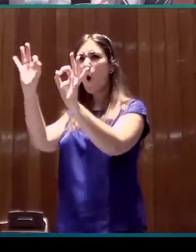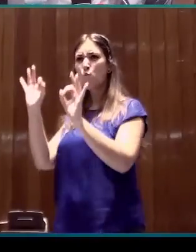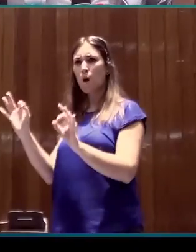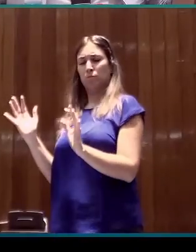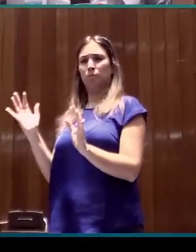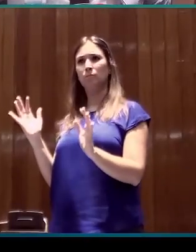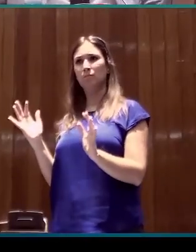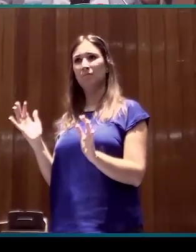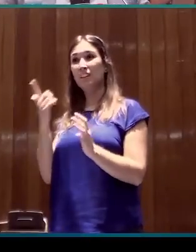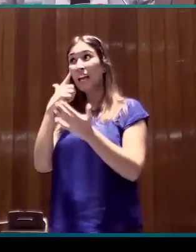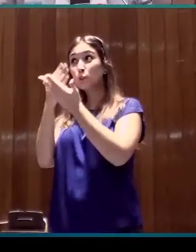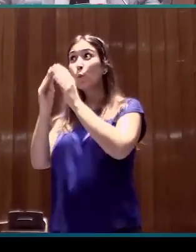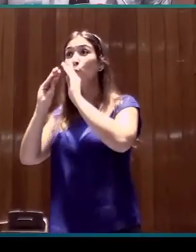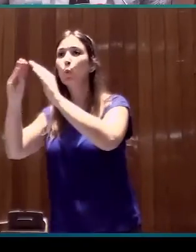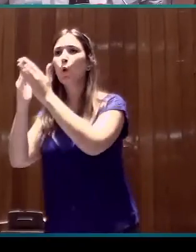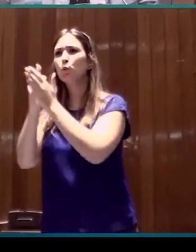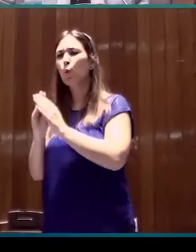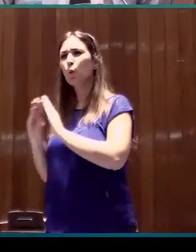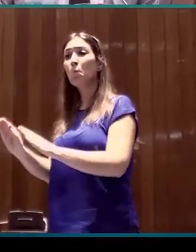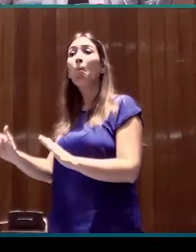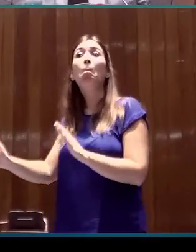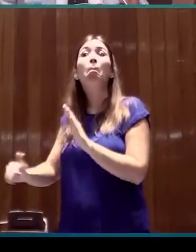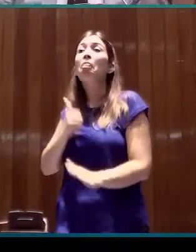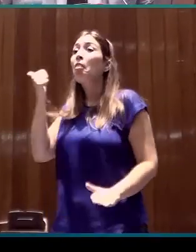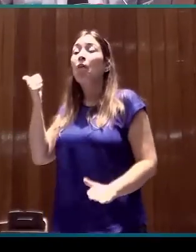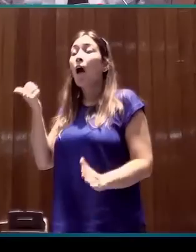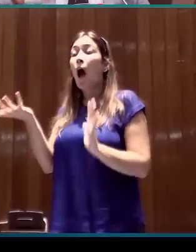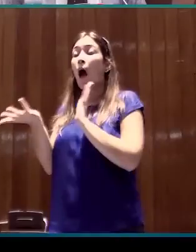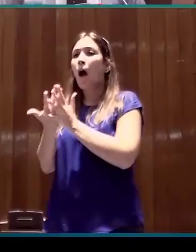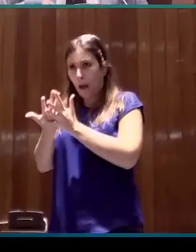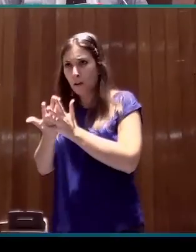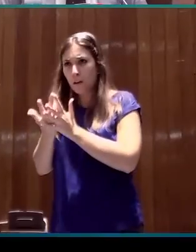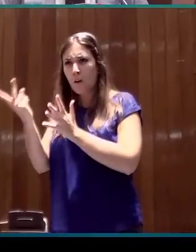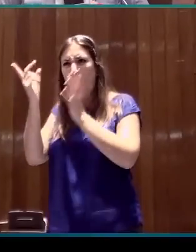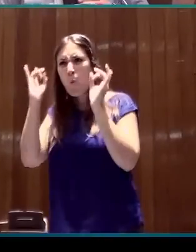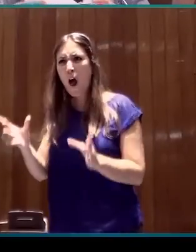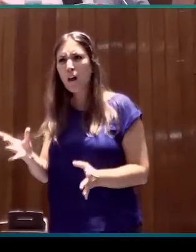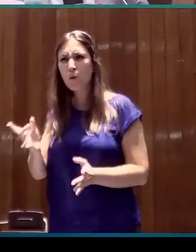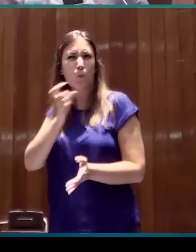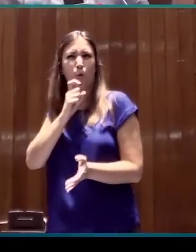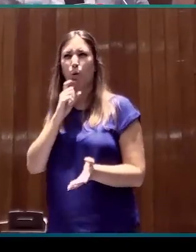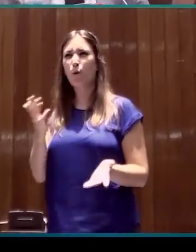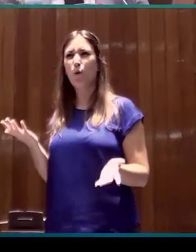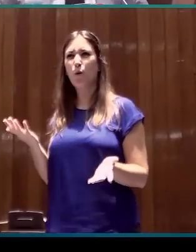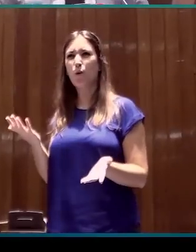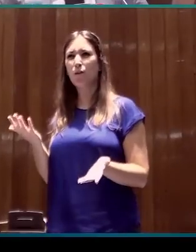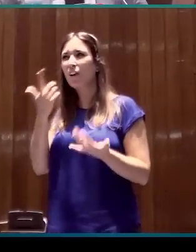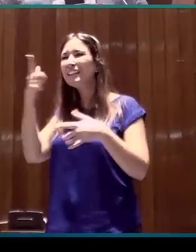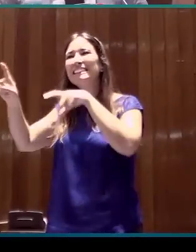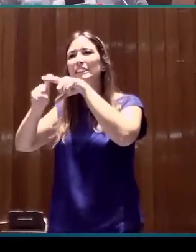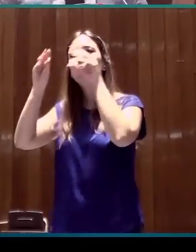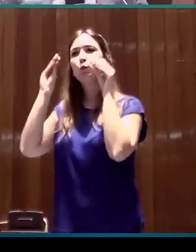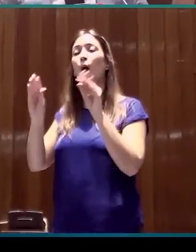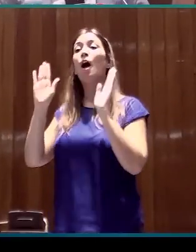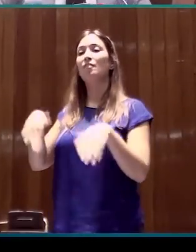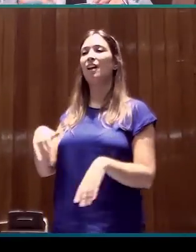estudios independientes que de repente hacen que se encienda la luz con respecto a cómo se debería caracterizar la